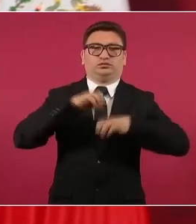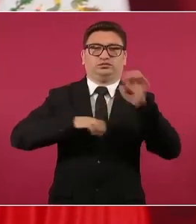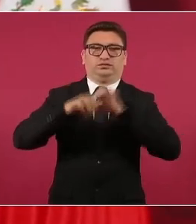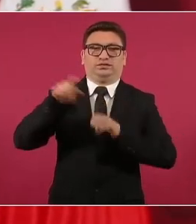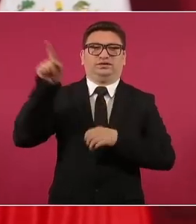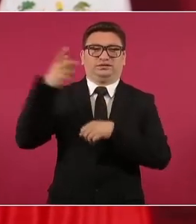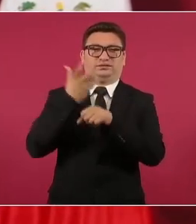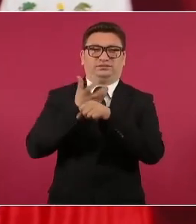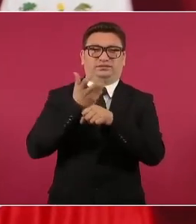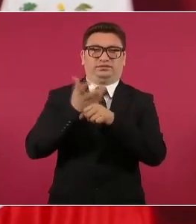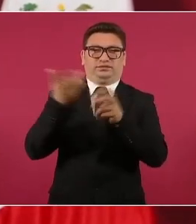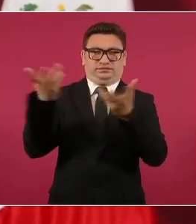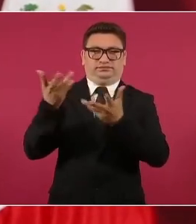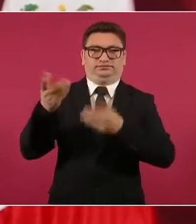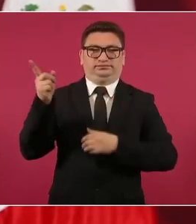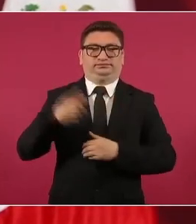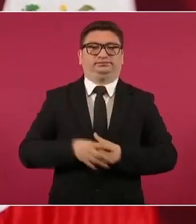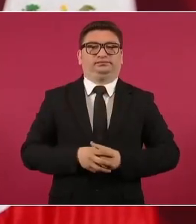Unidos.